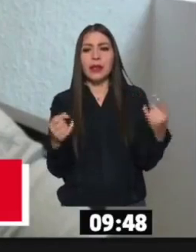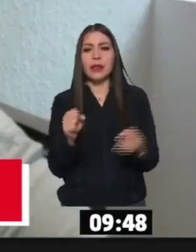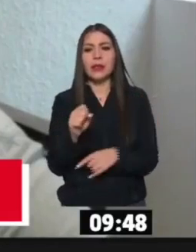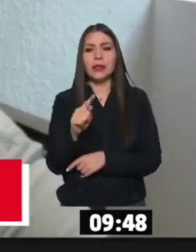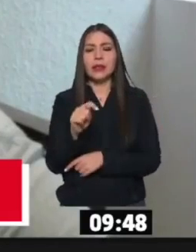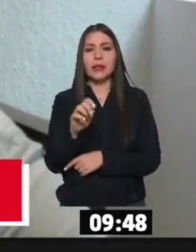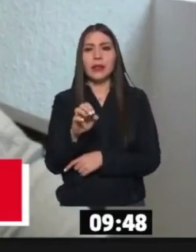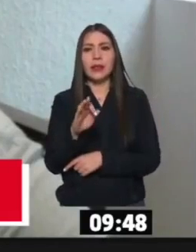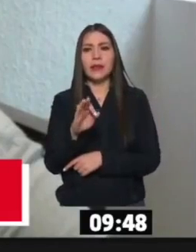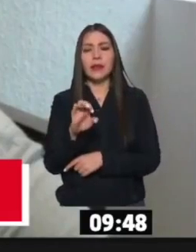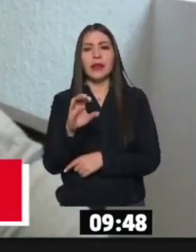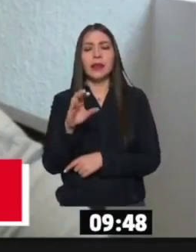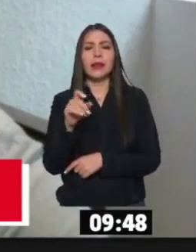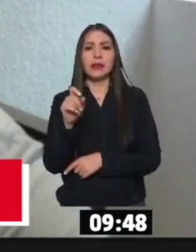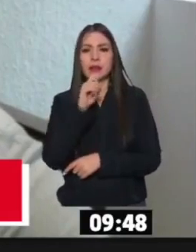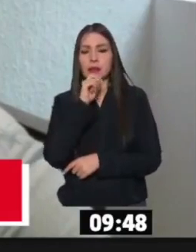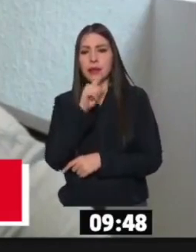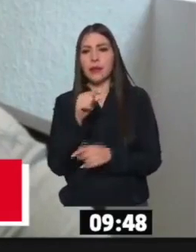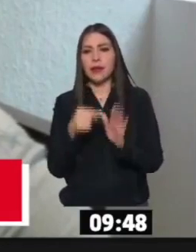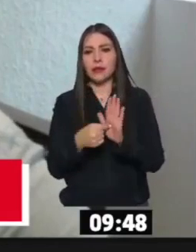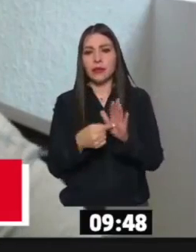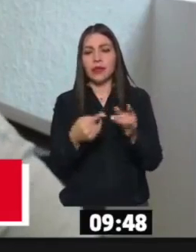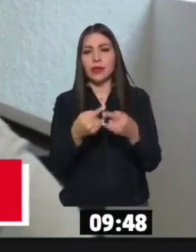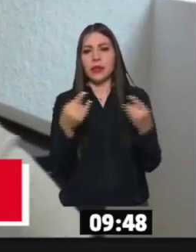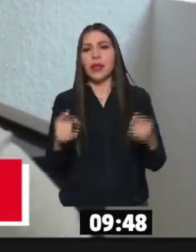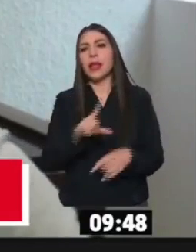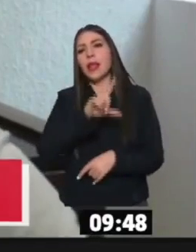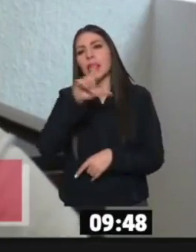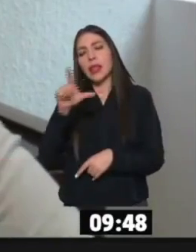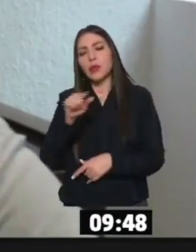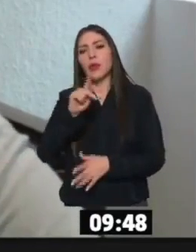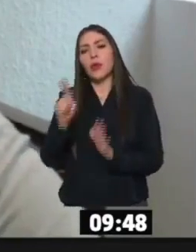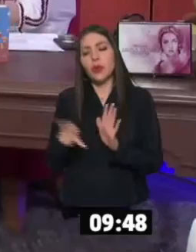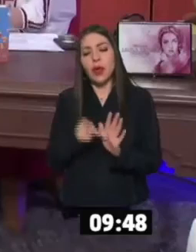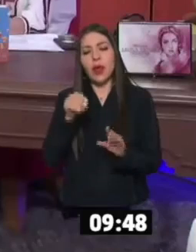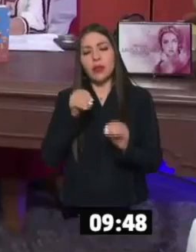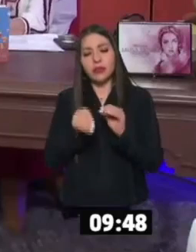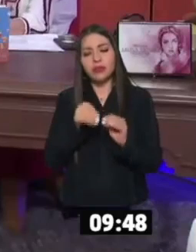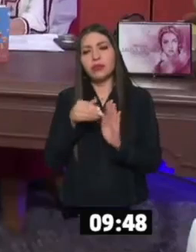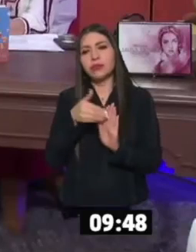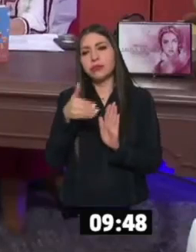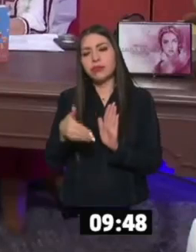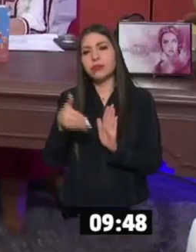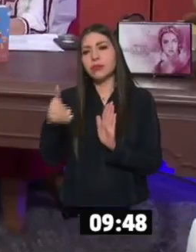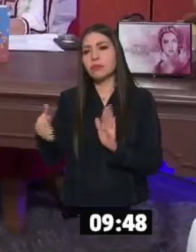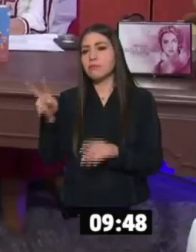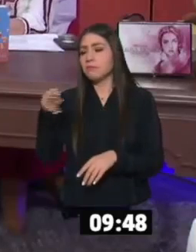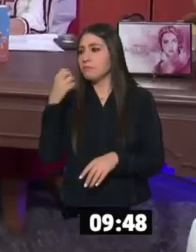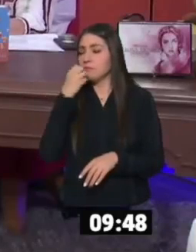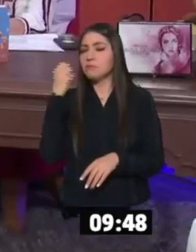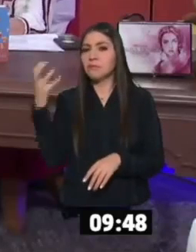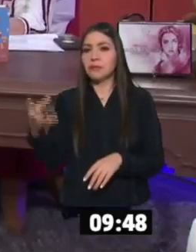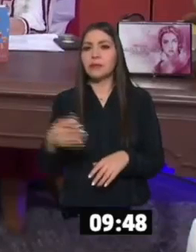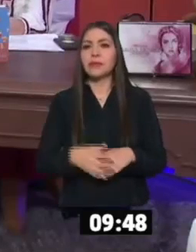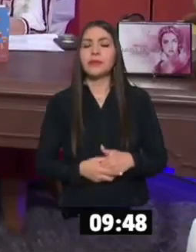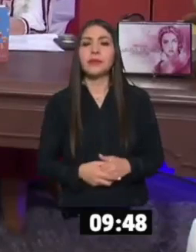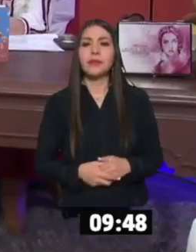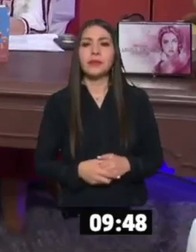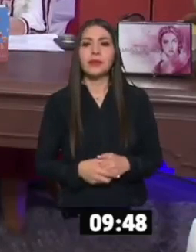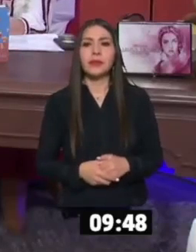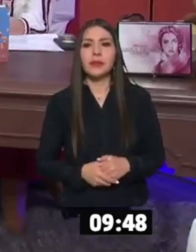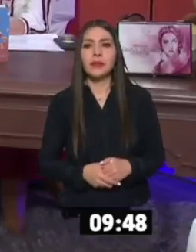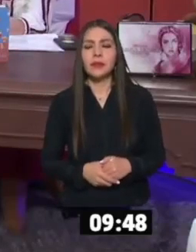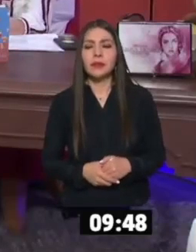Ah, que después ya se reditó, reditó, reditó. No, es una maravilla. Se estrena